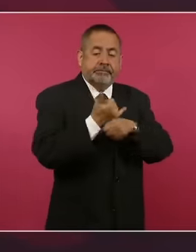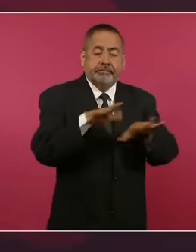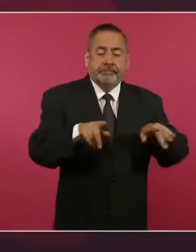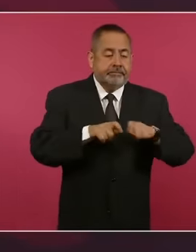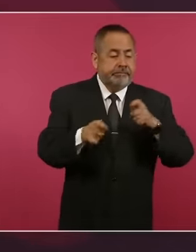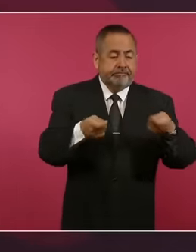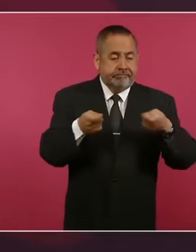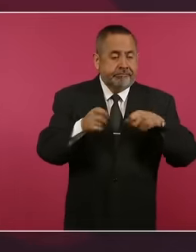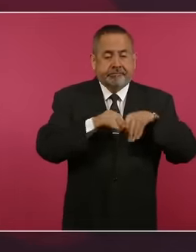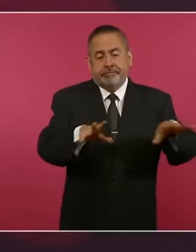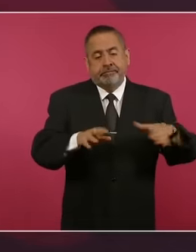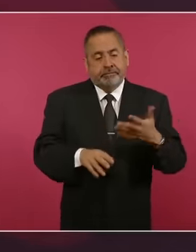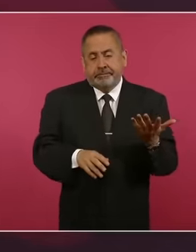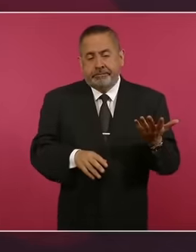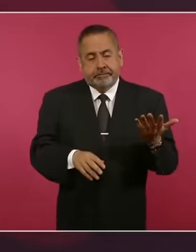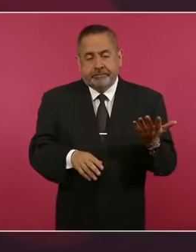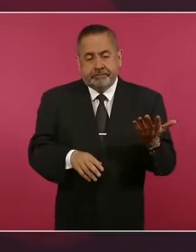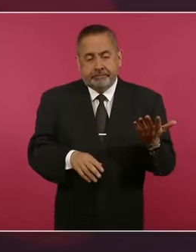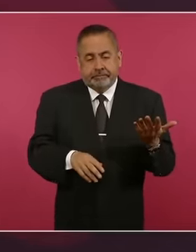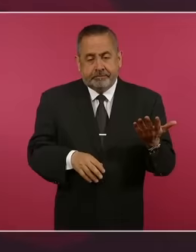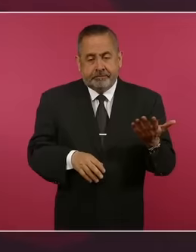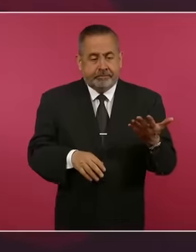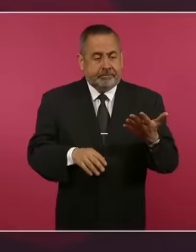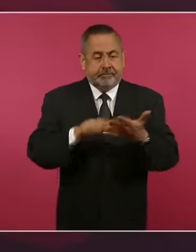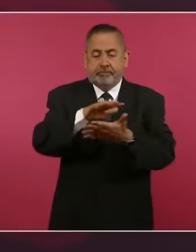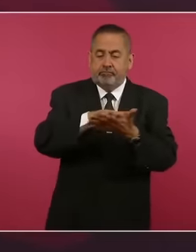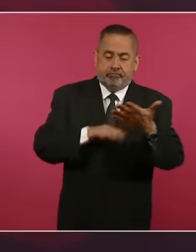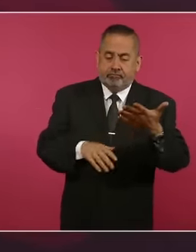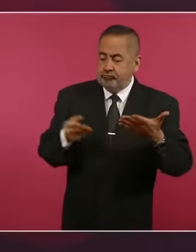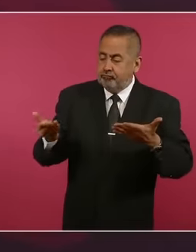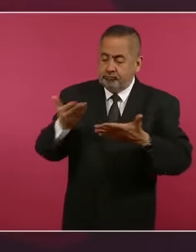era oficialista.